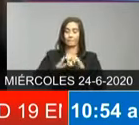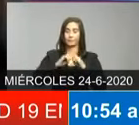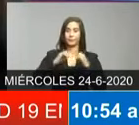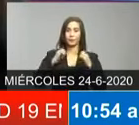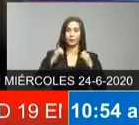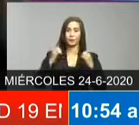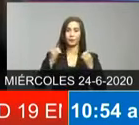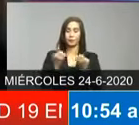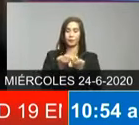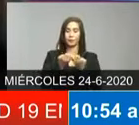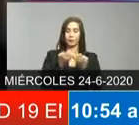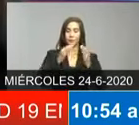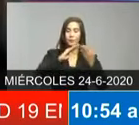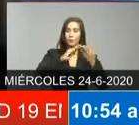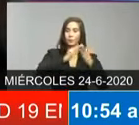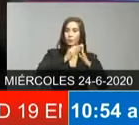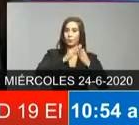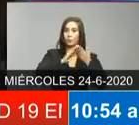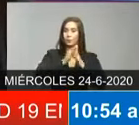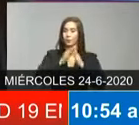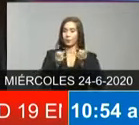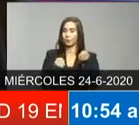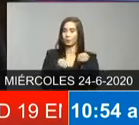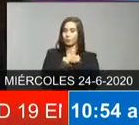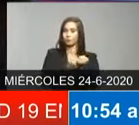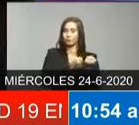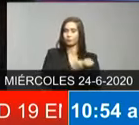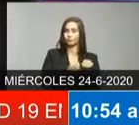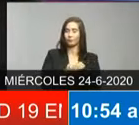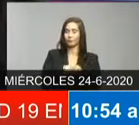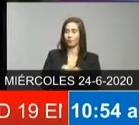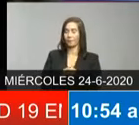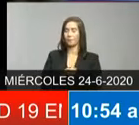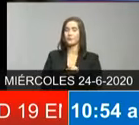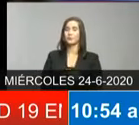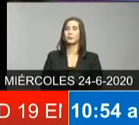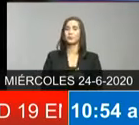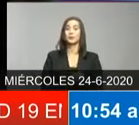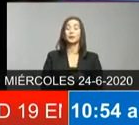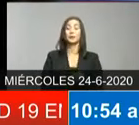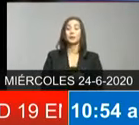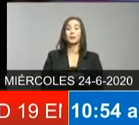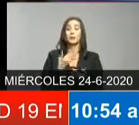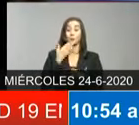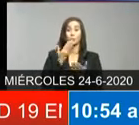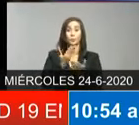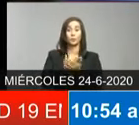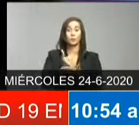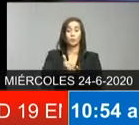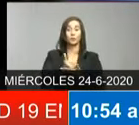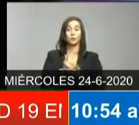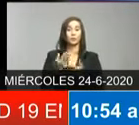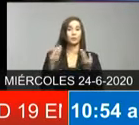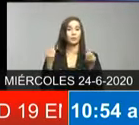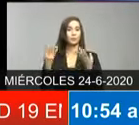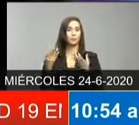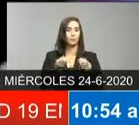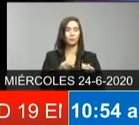comités comunitarios que son que las autoridades sanitarias dicen que han dado bastantes resultados para